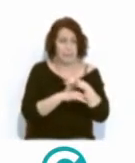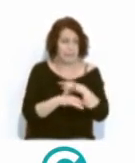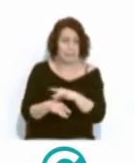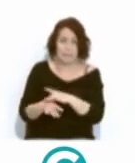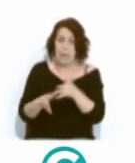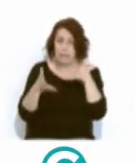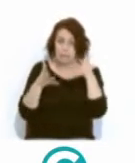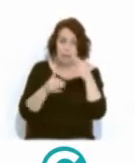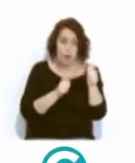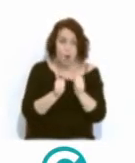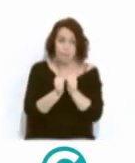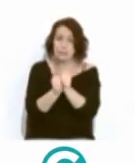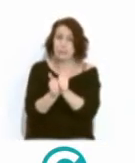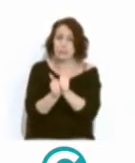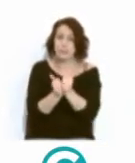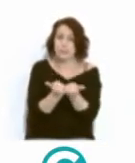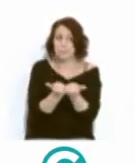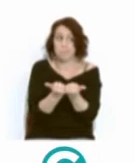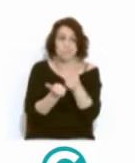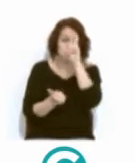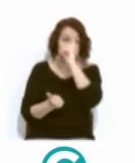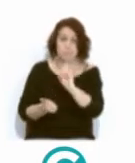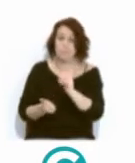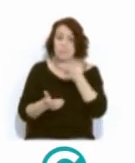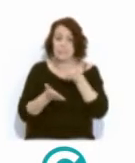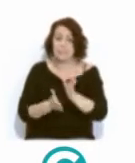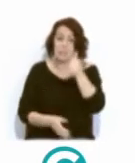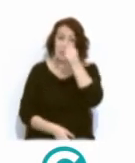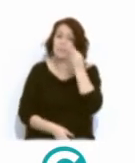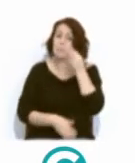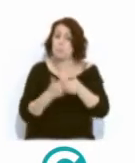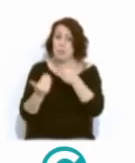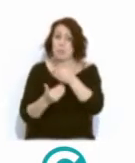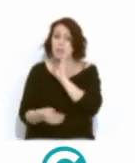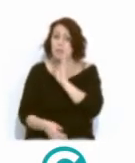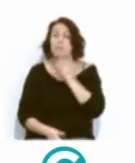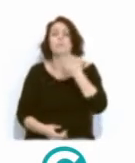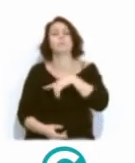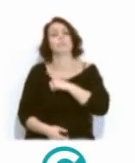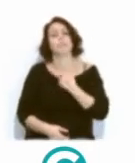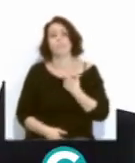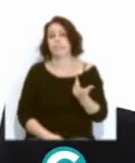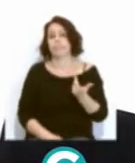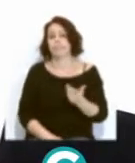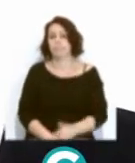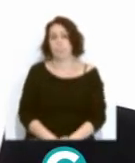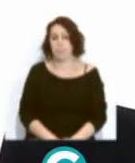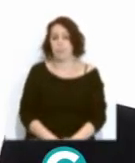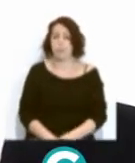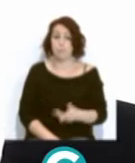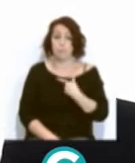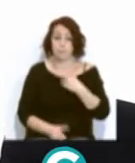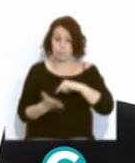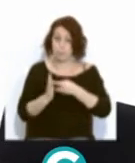asesorar y acompañar a sus hijos e hijas en estos procesos. Así que estamos corroborando. El proyecto